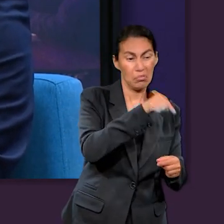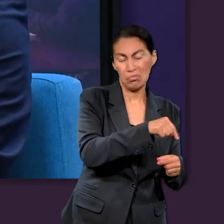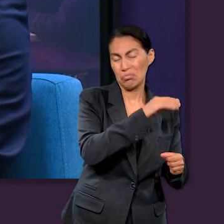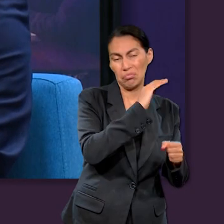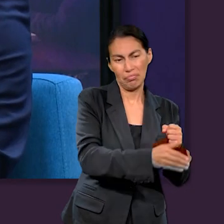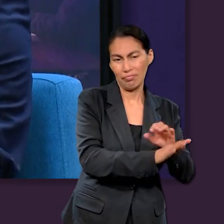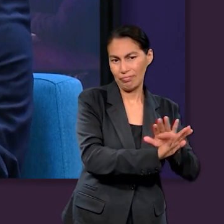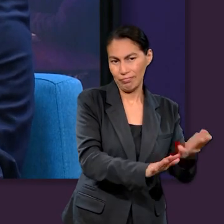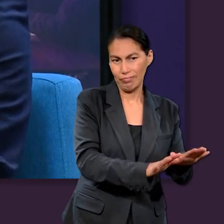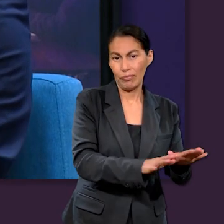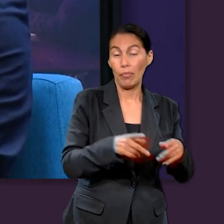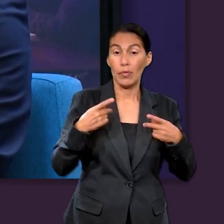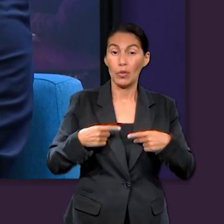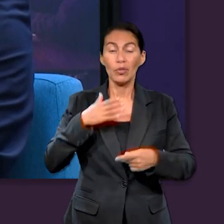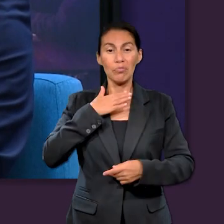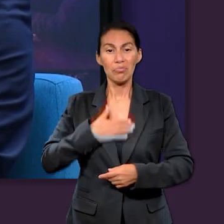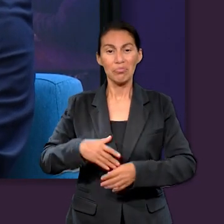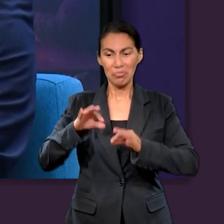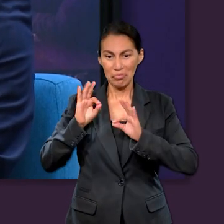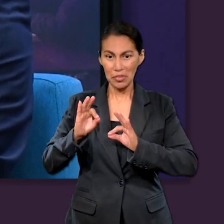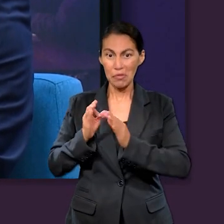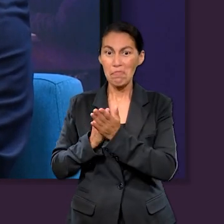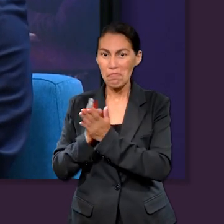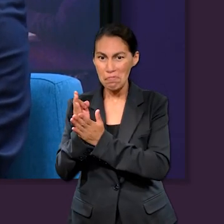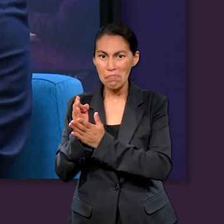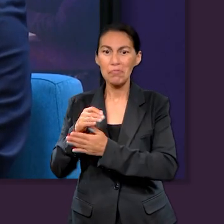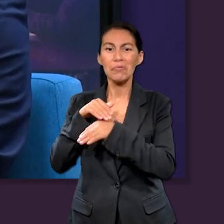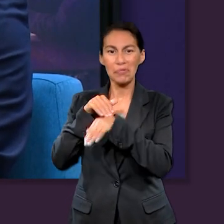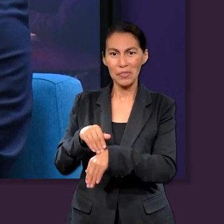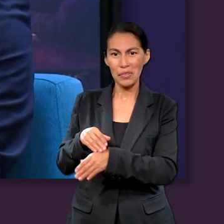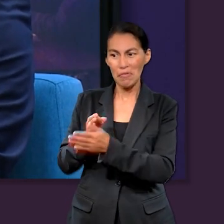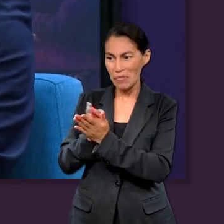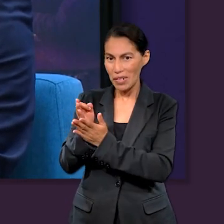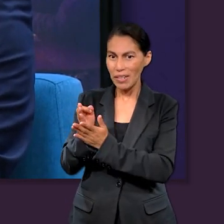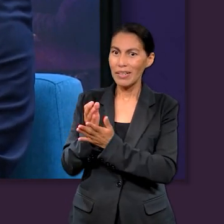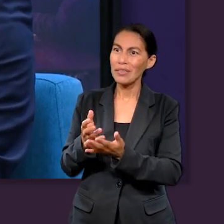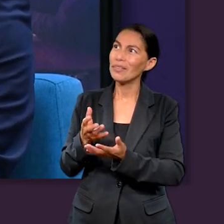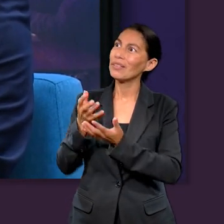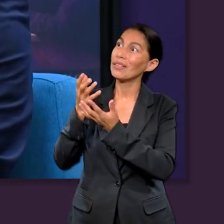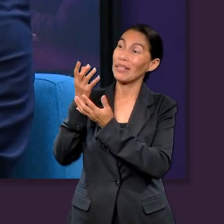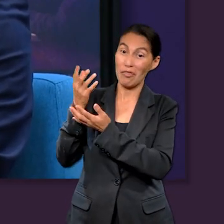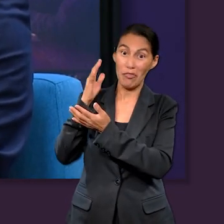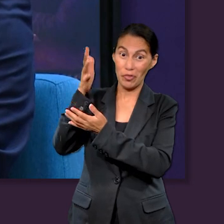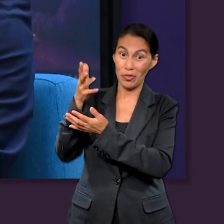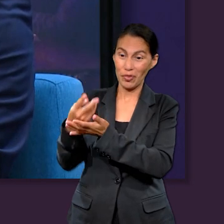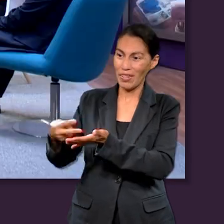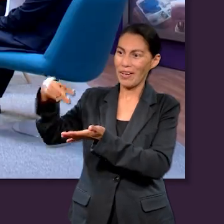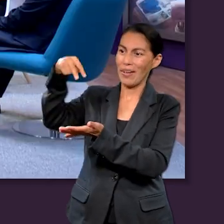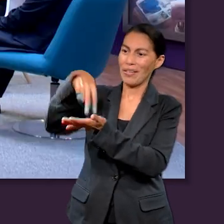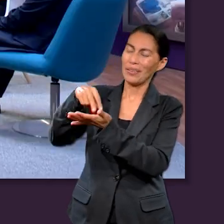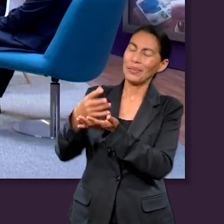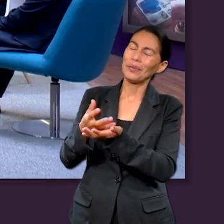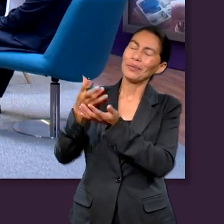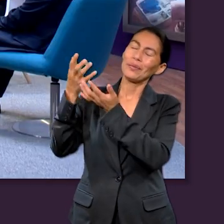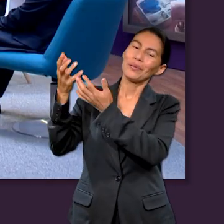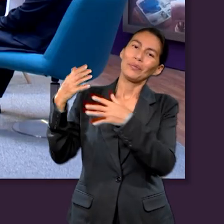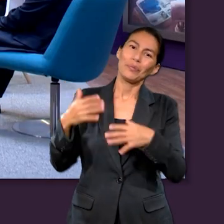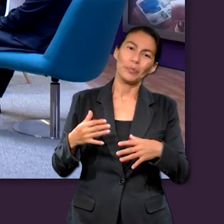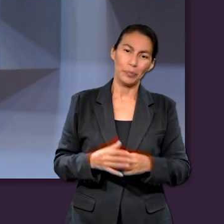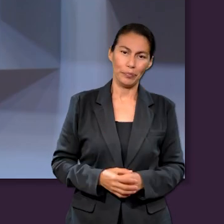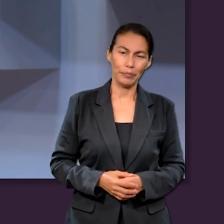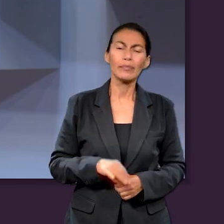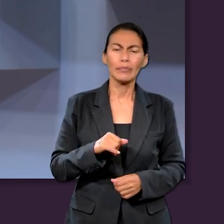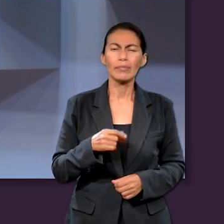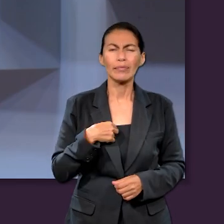los justos, como ya vimos anteriormente, comparte la esperanza de David que van a resucitar. Yo